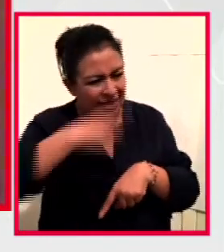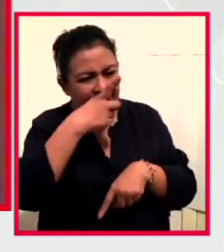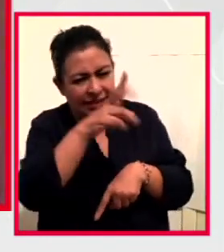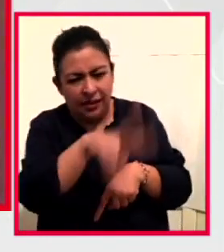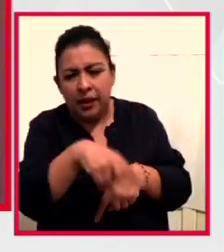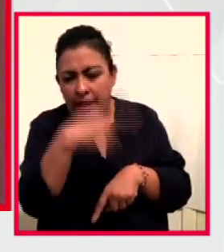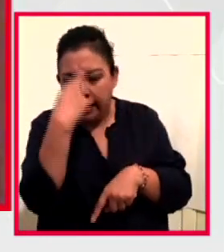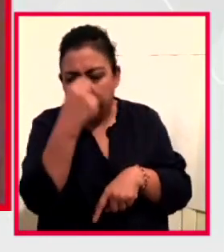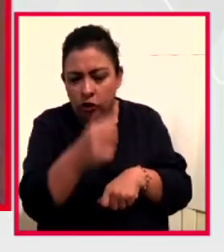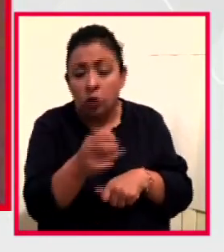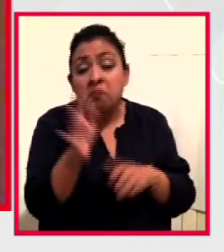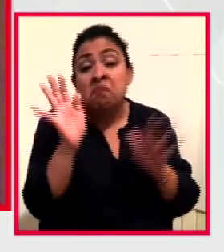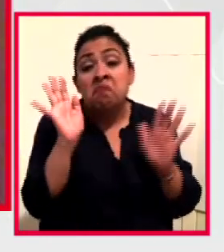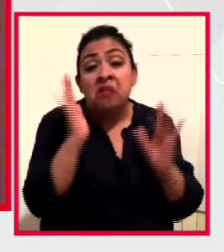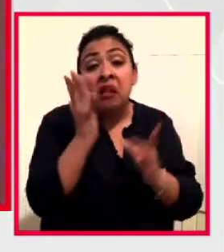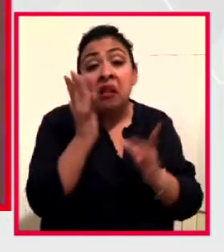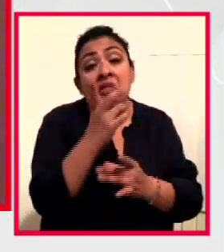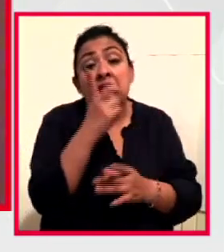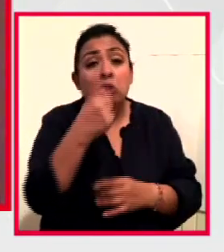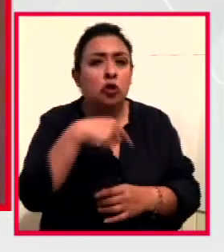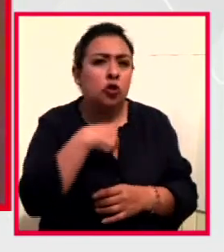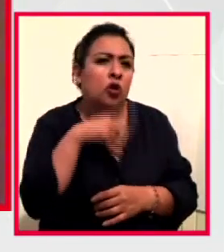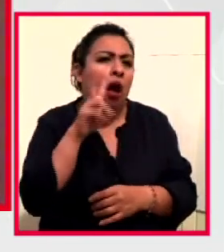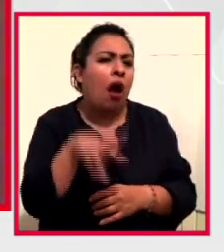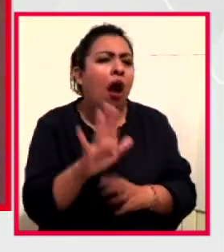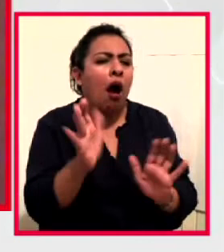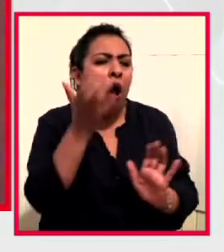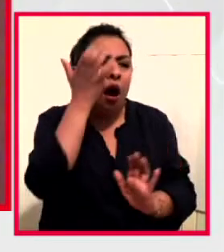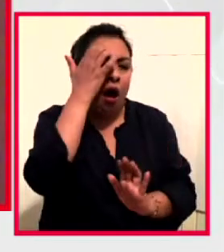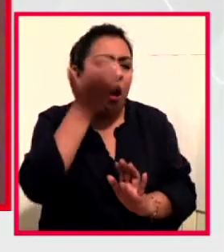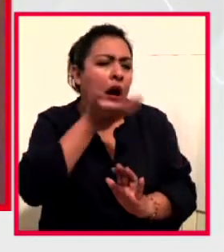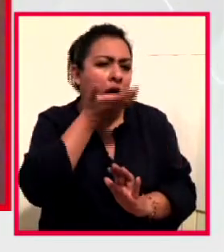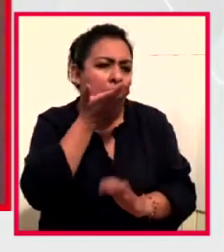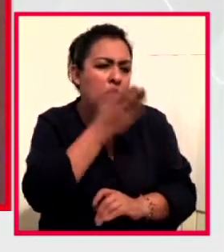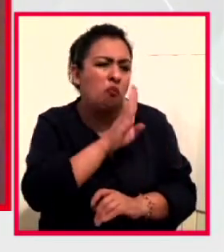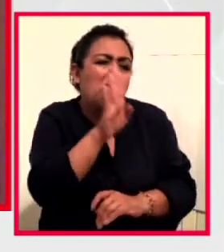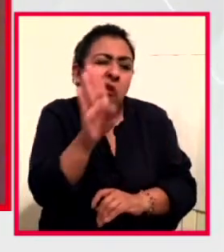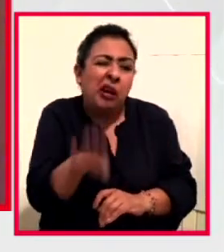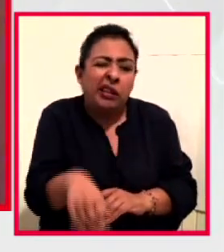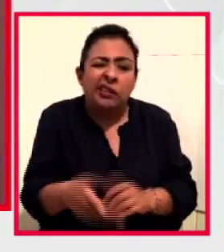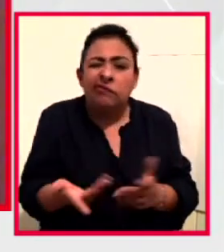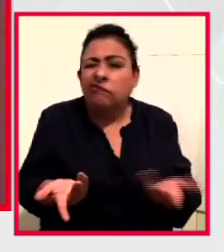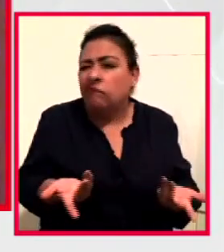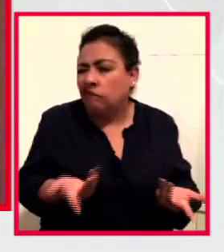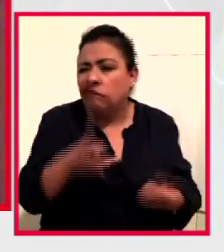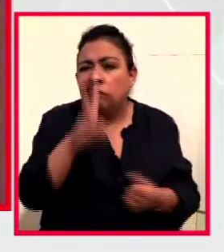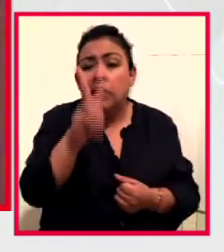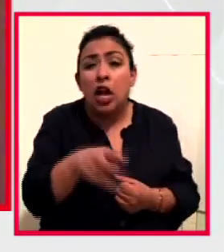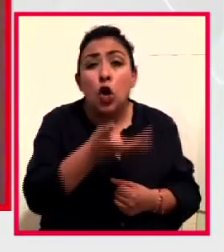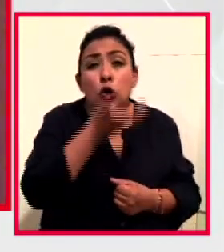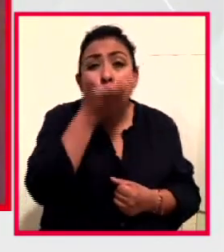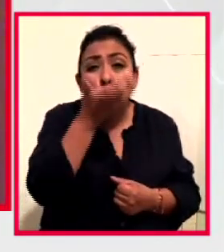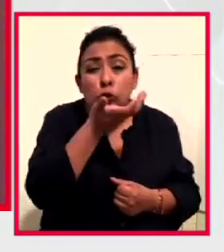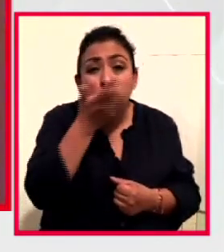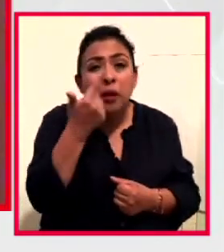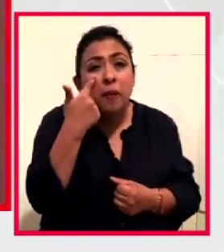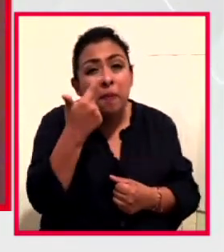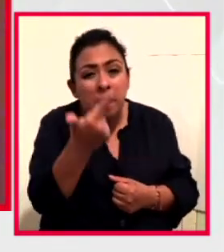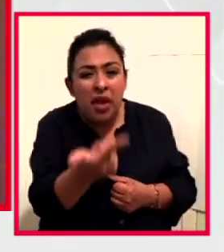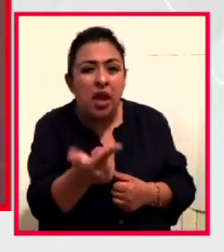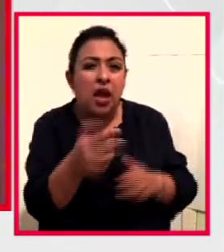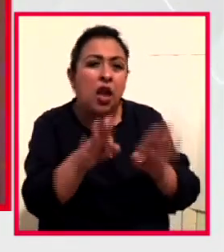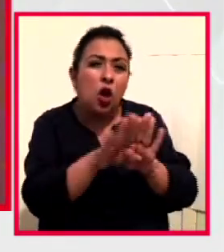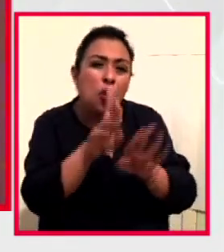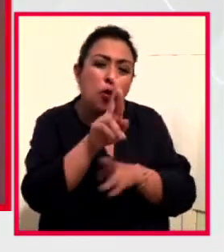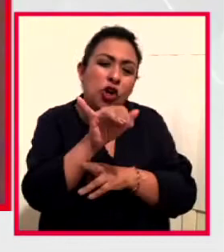que supuestamente tenemos una gran familiaridad con la muerte, pues en realidad estamos acostumbrados a ver los rituales de algunas